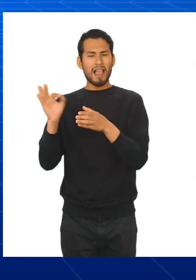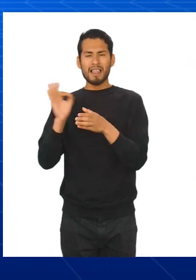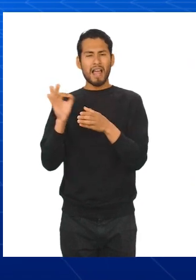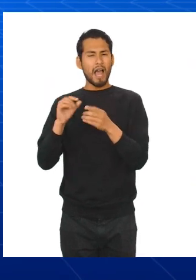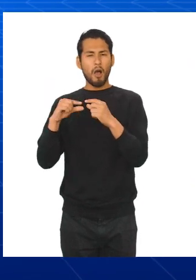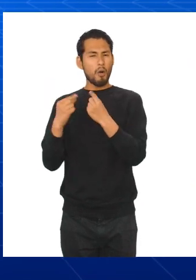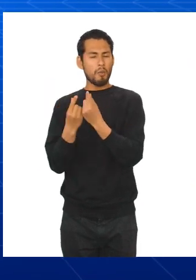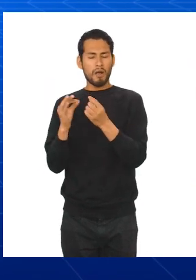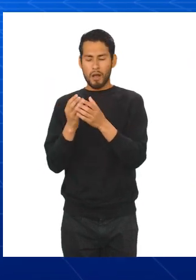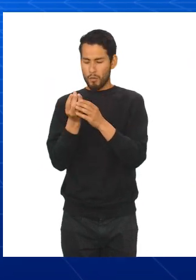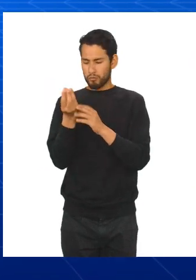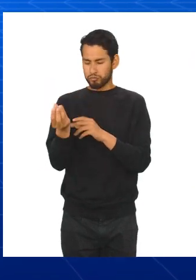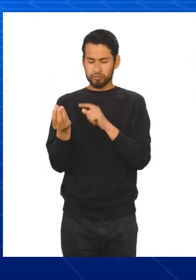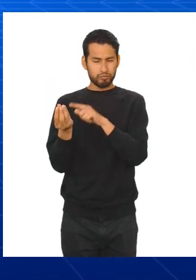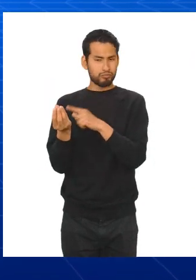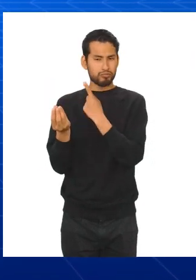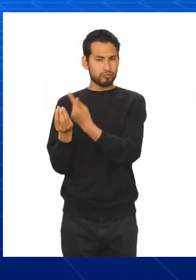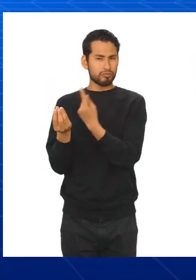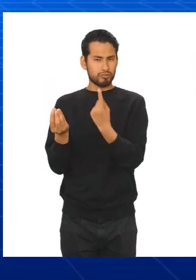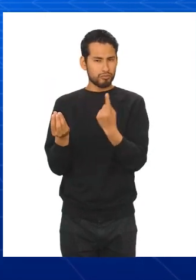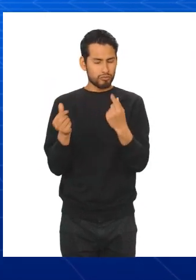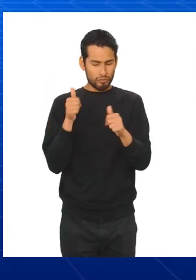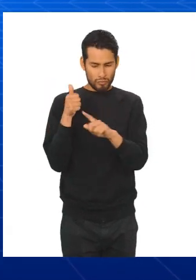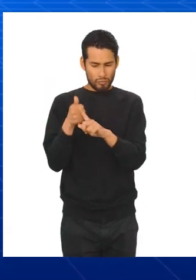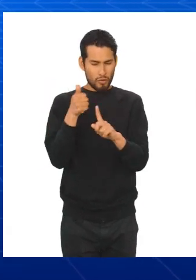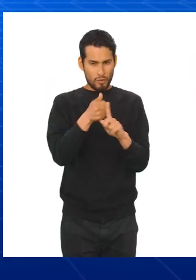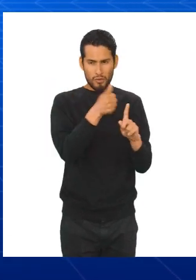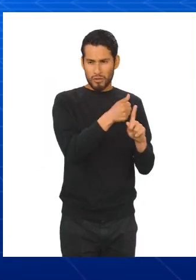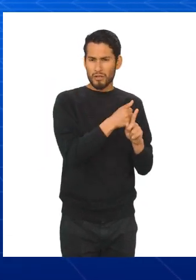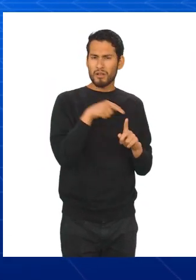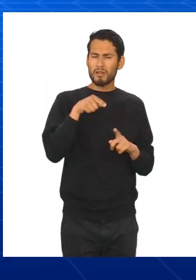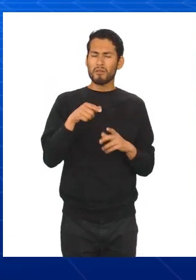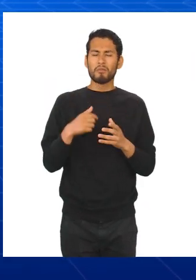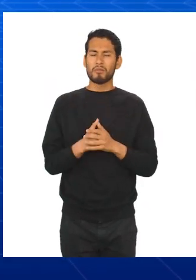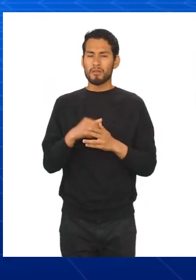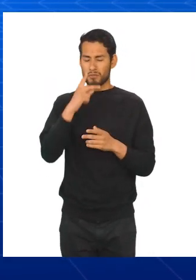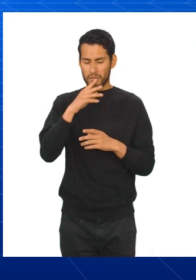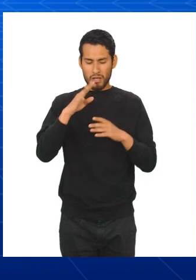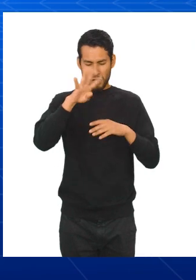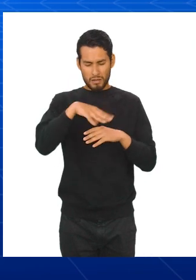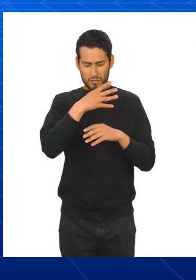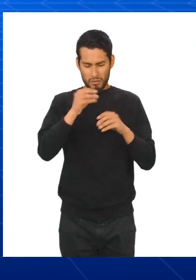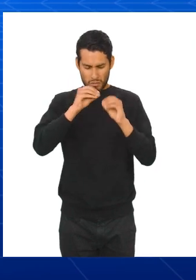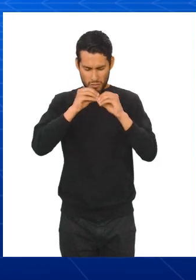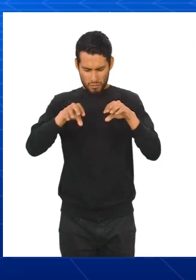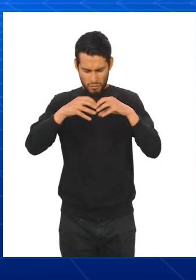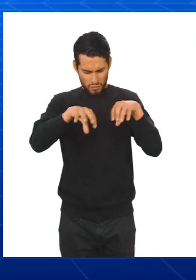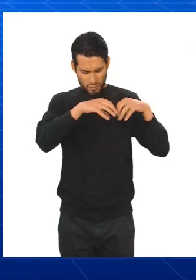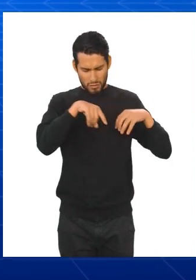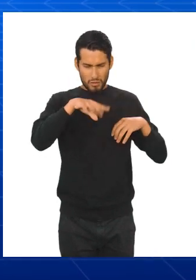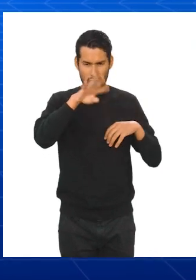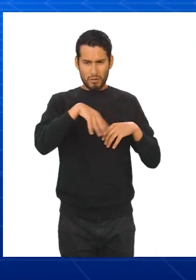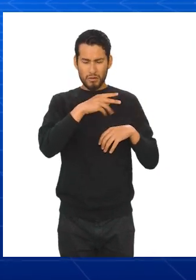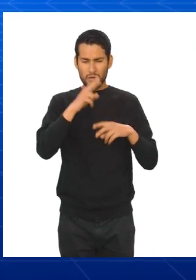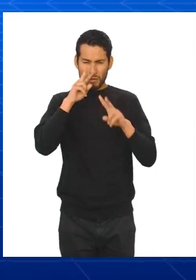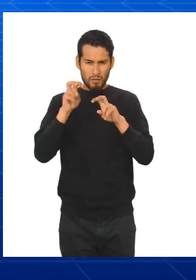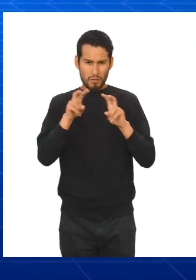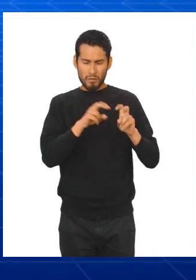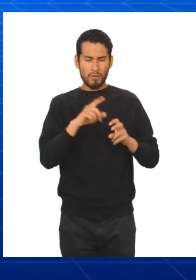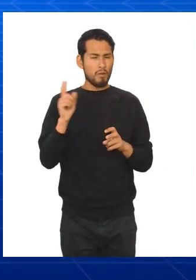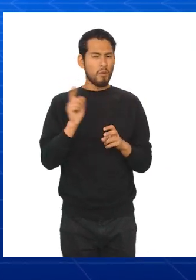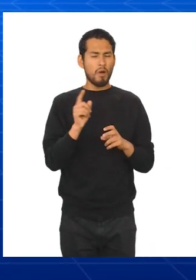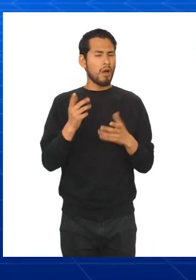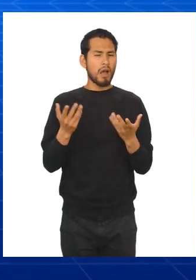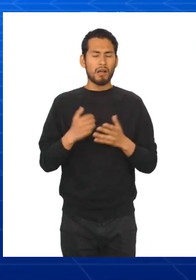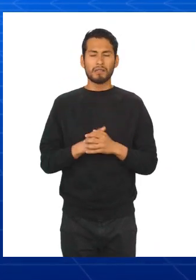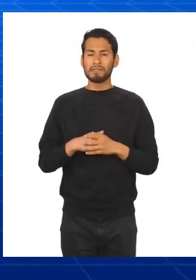agrupar es simple, se recolecta la información de la población de estudio, y dicha cantidad se distribuye en una tabla de datos, y